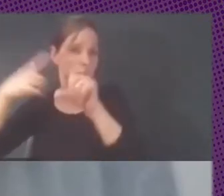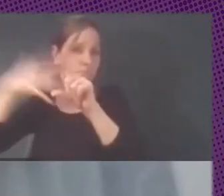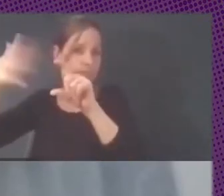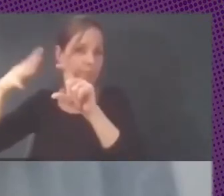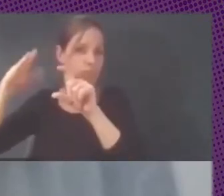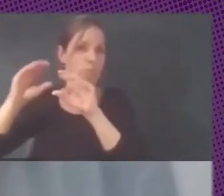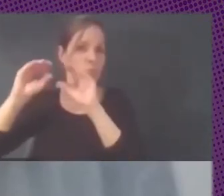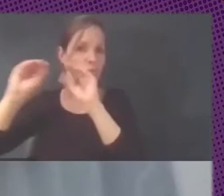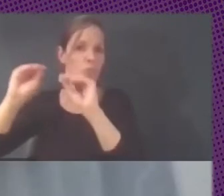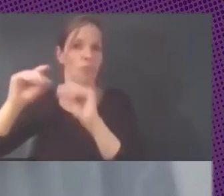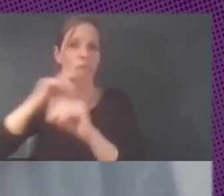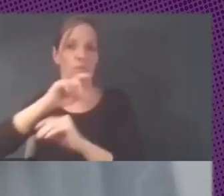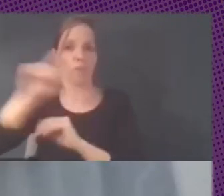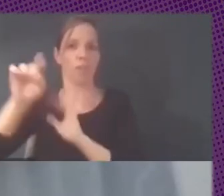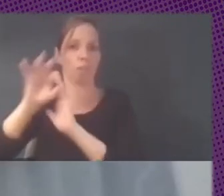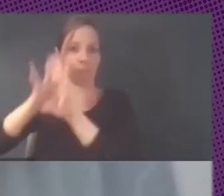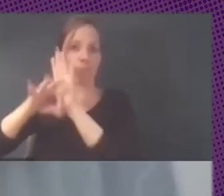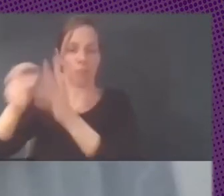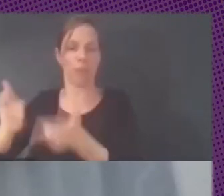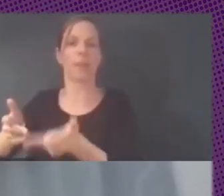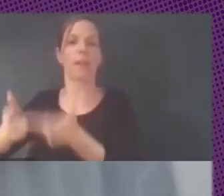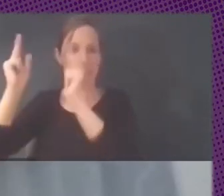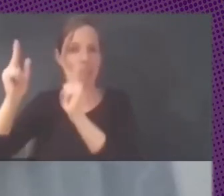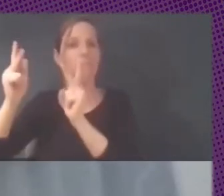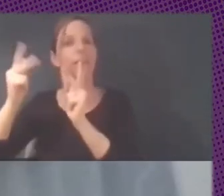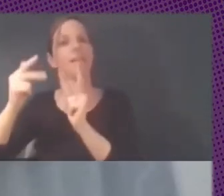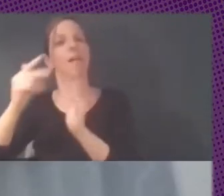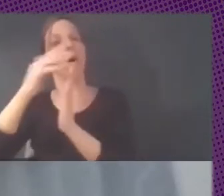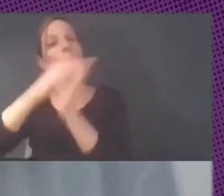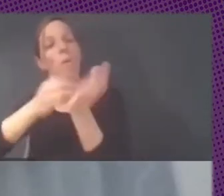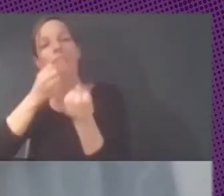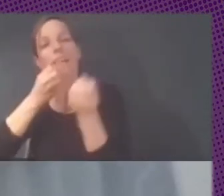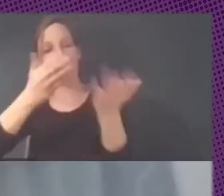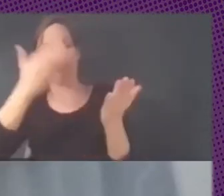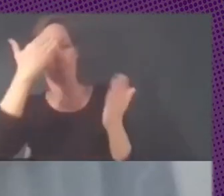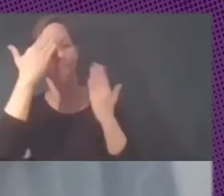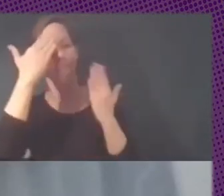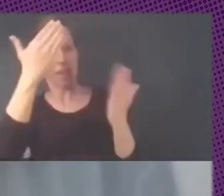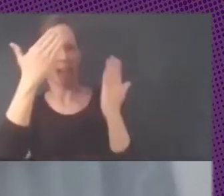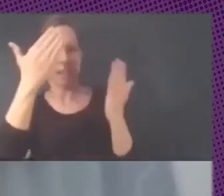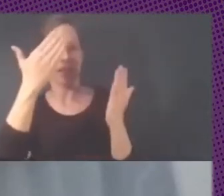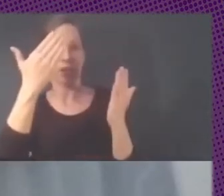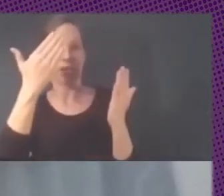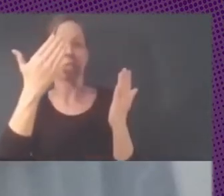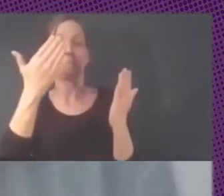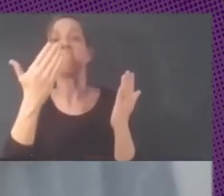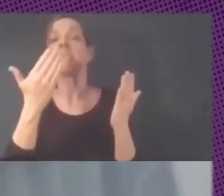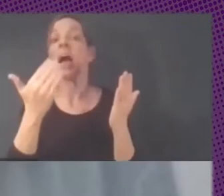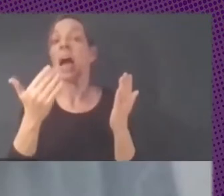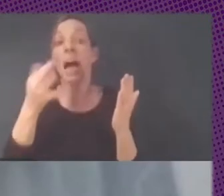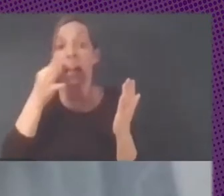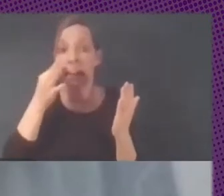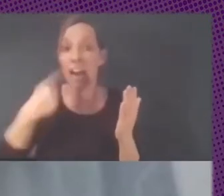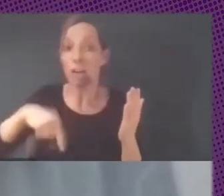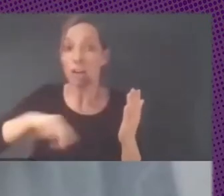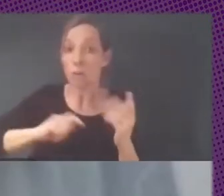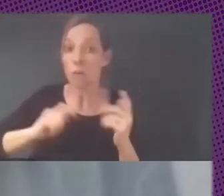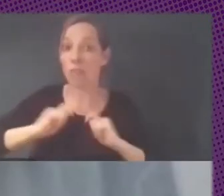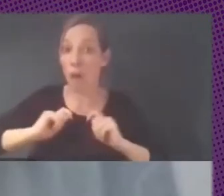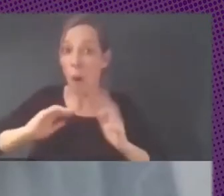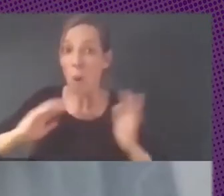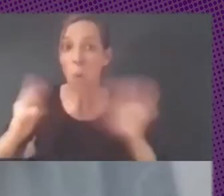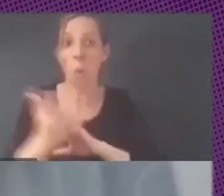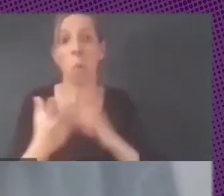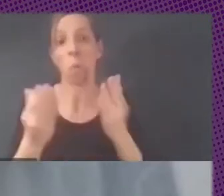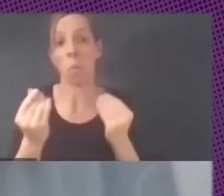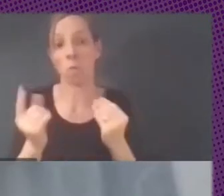y bueno, en los hechos, luego, no cambió mucho, digamos, porque dentro mismo, digamos que no se cumplió la